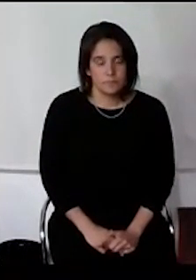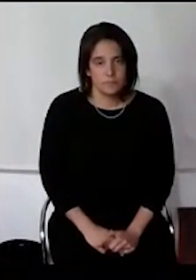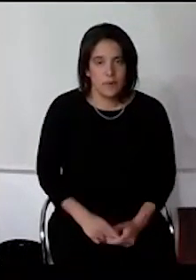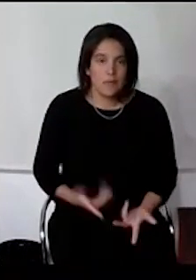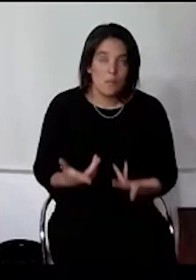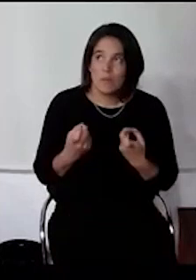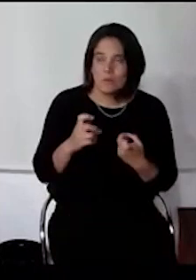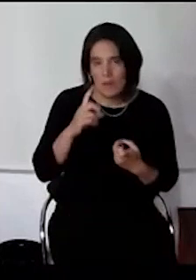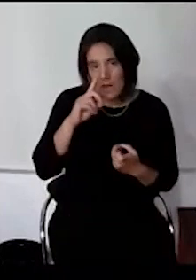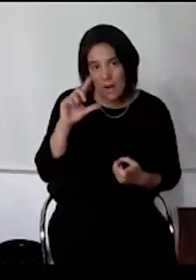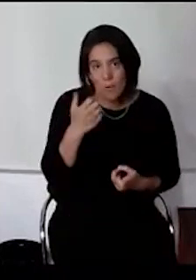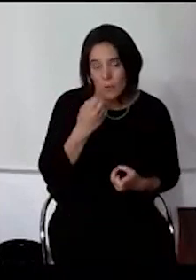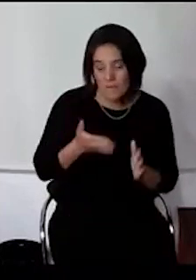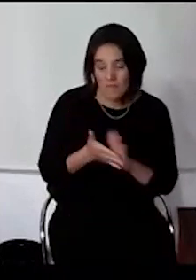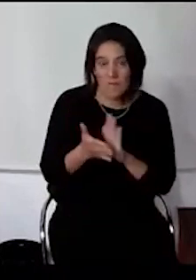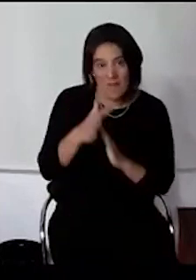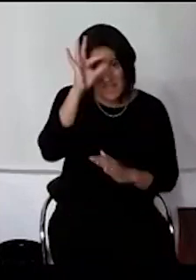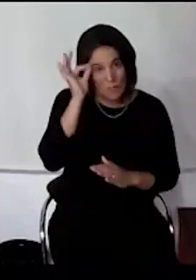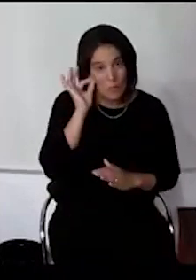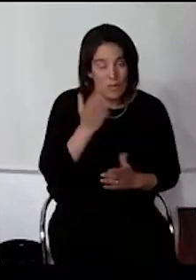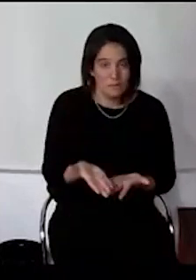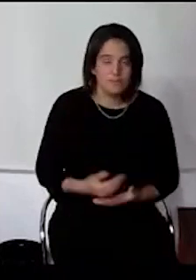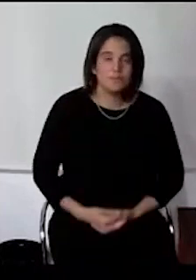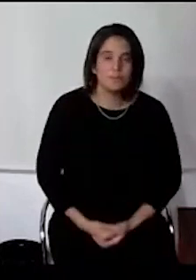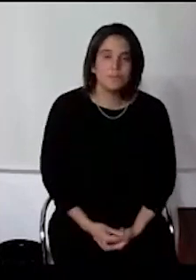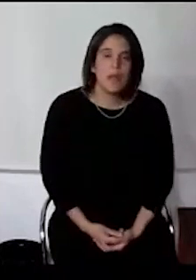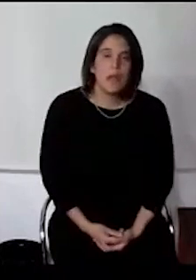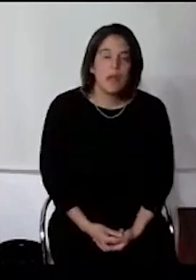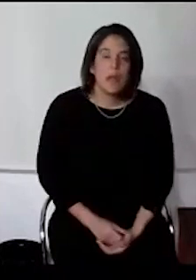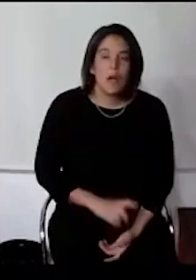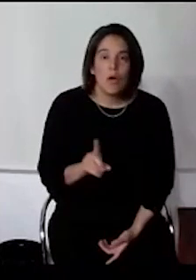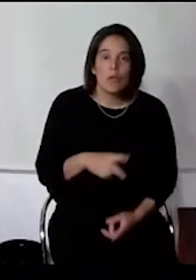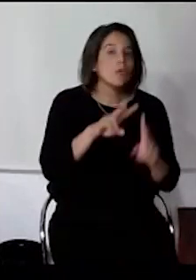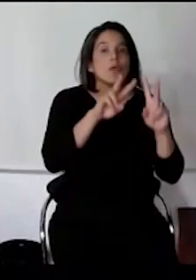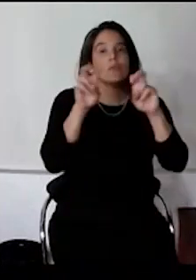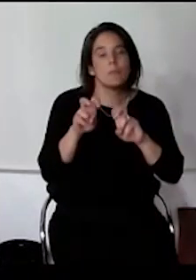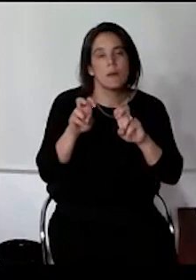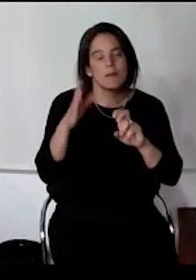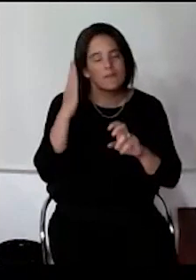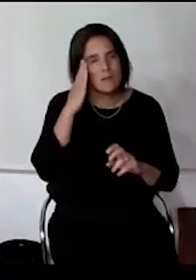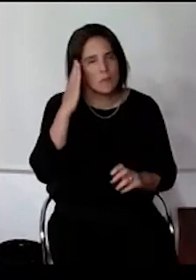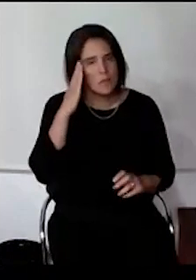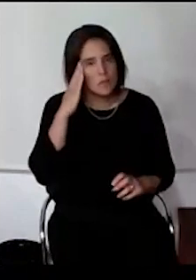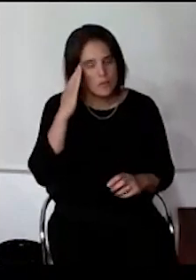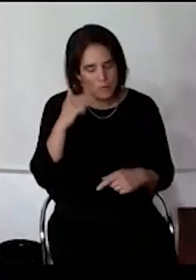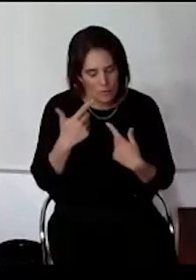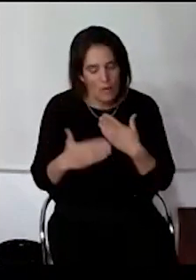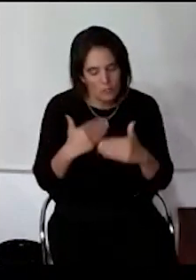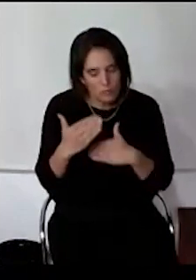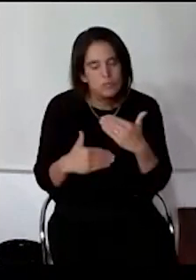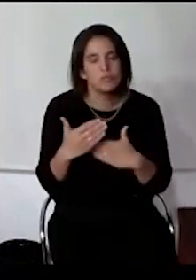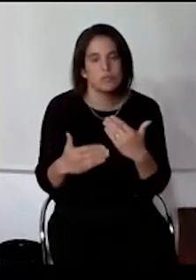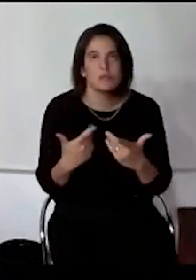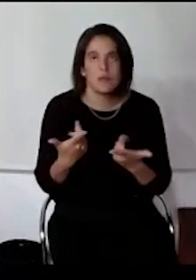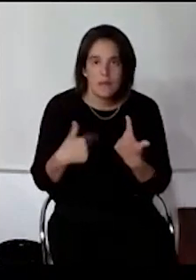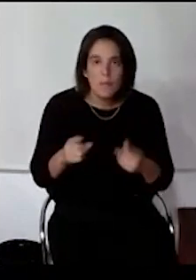posible porque ya estamos en temporada. Otra de las cosas que también está en comisión y sabemos que se está tratando y también